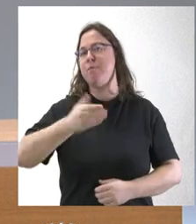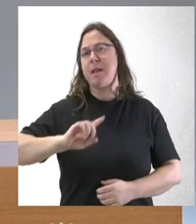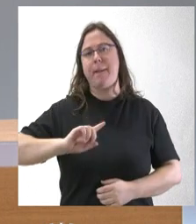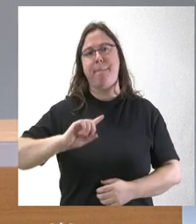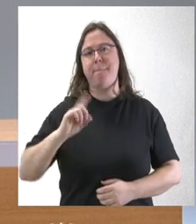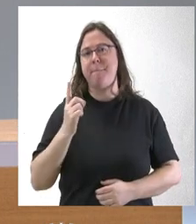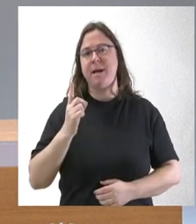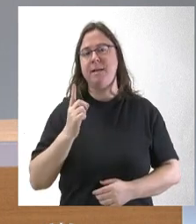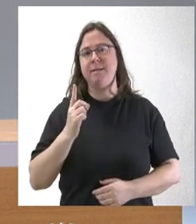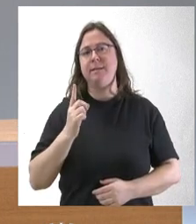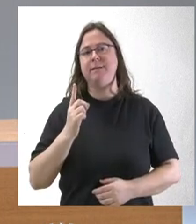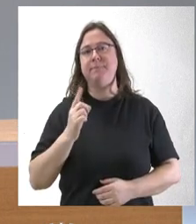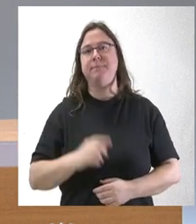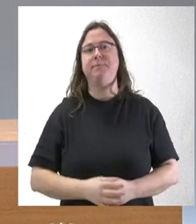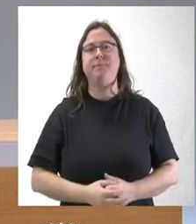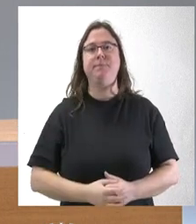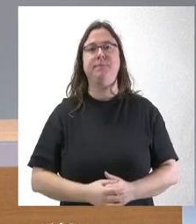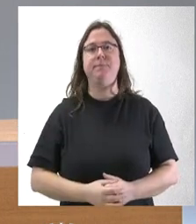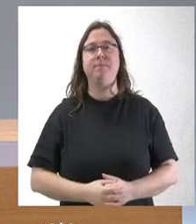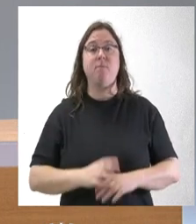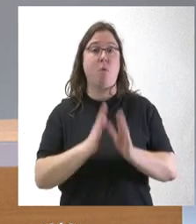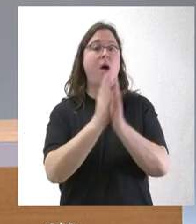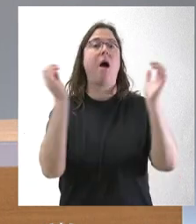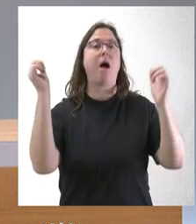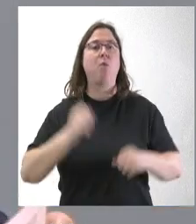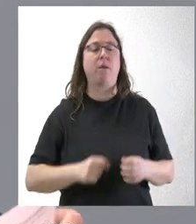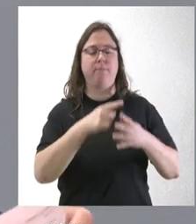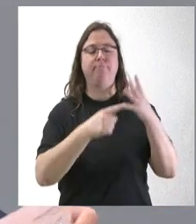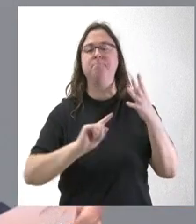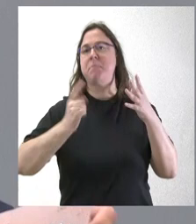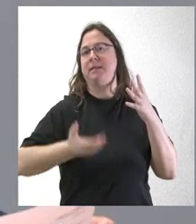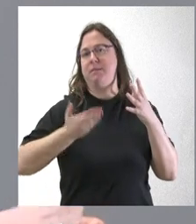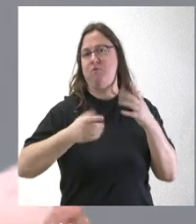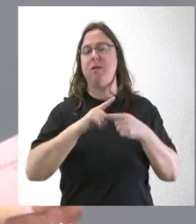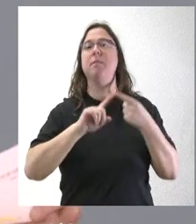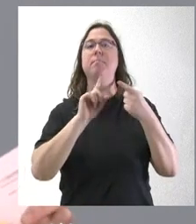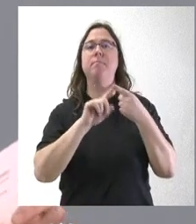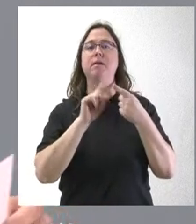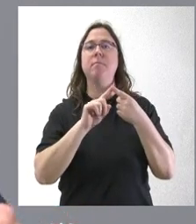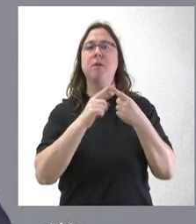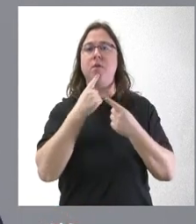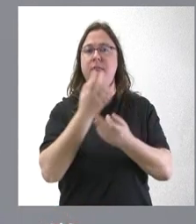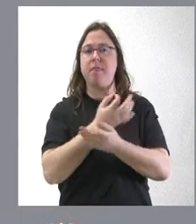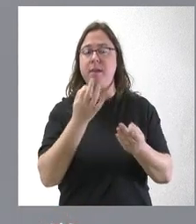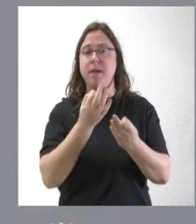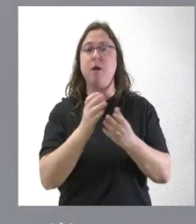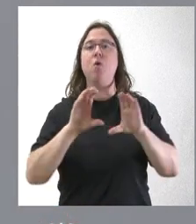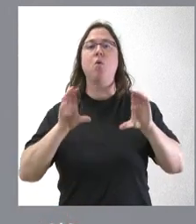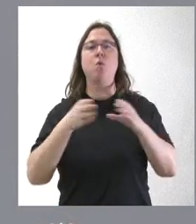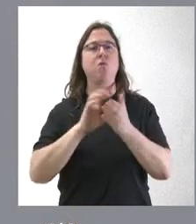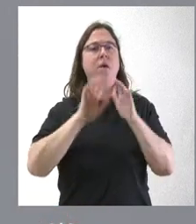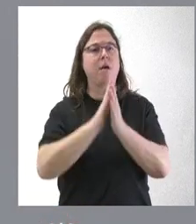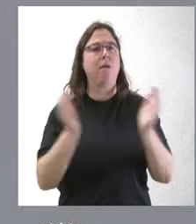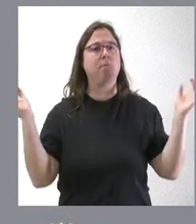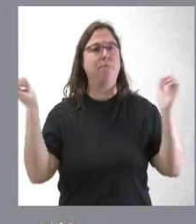estos acuerdos. En primer lugar, señalarles que la Junta de Castilla León